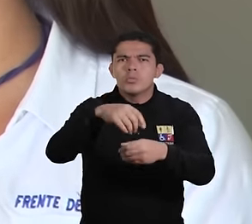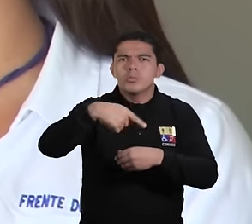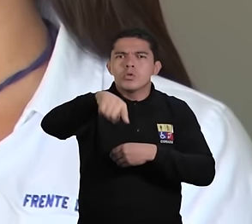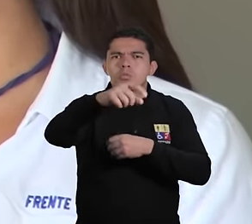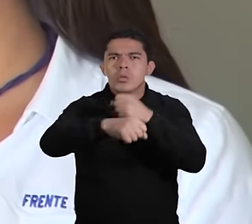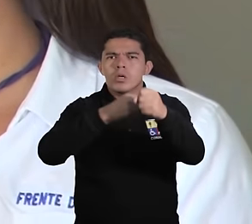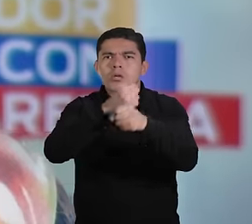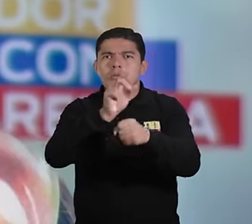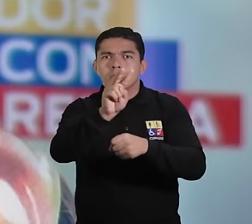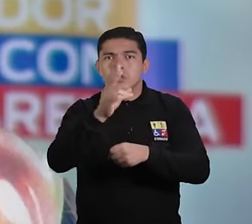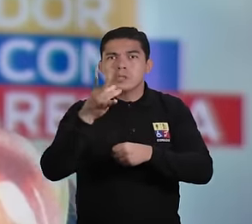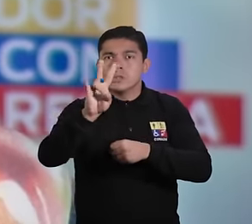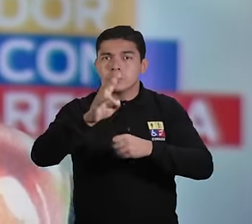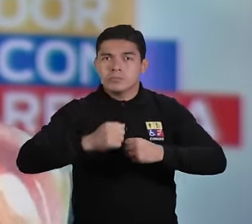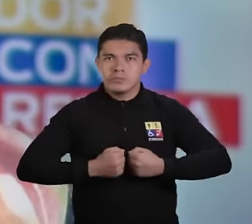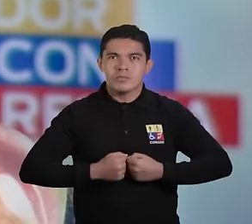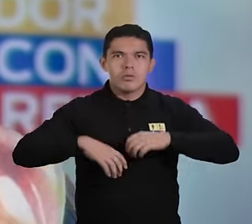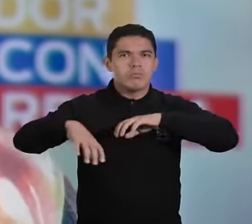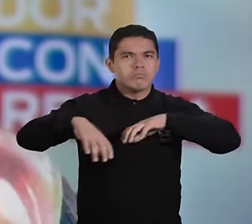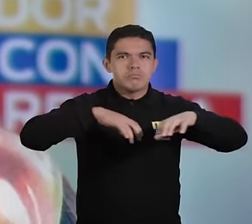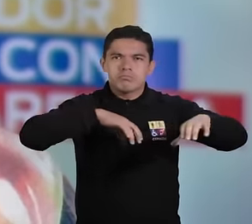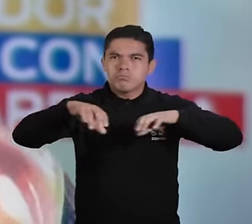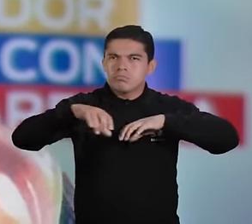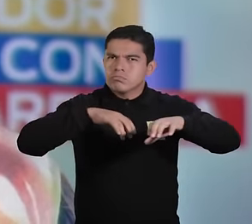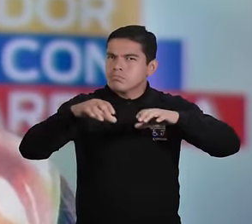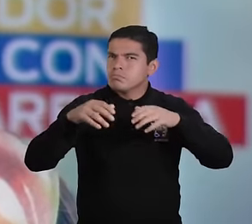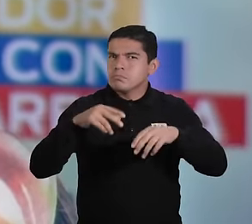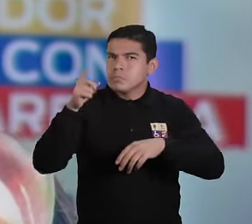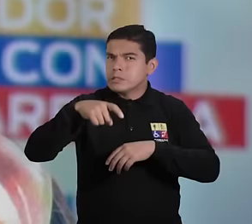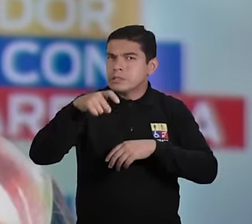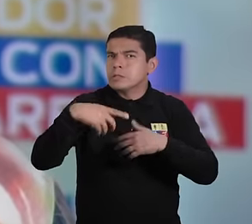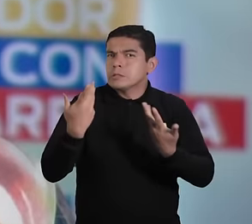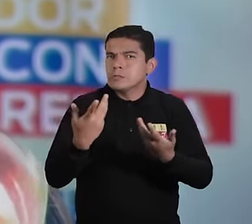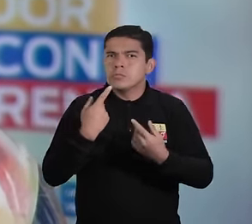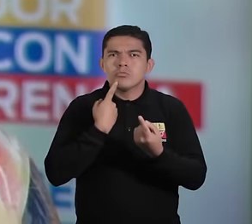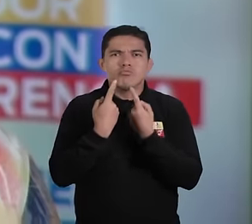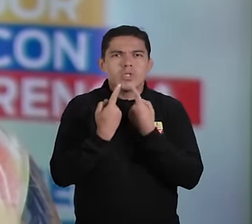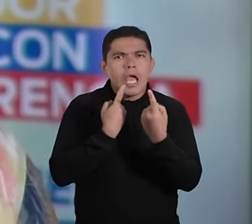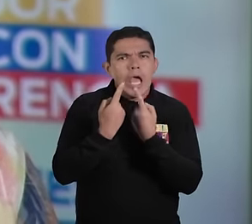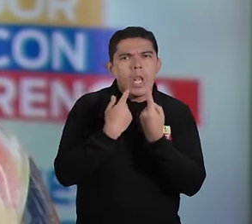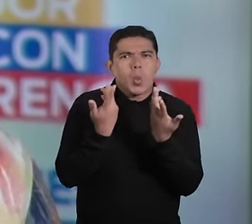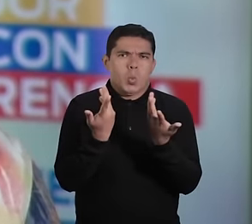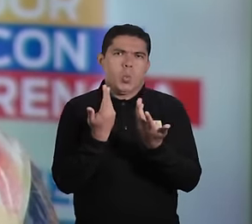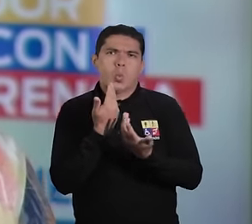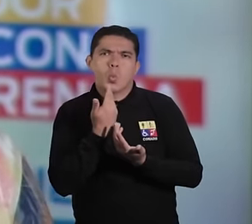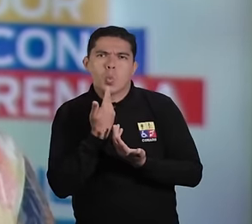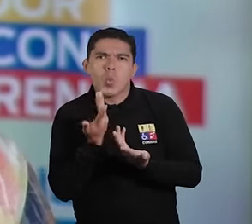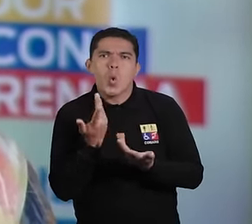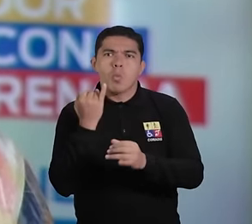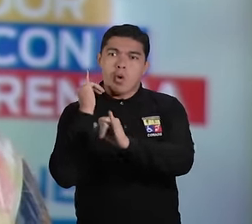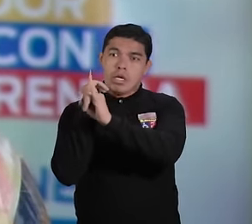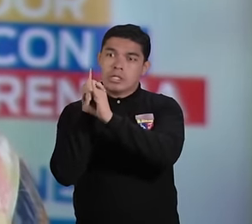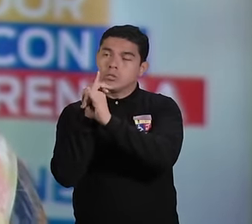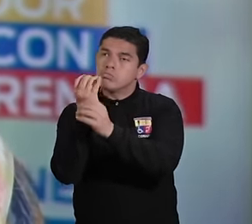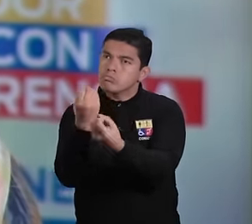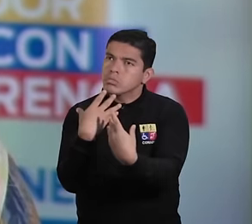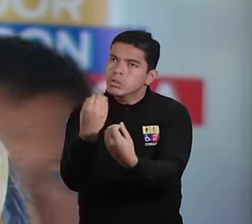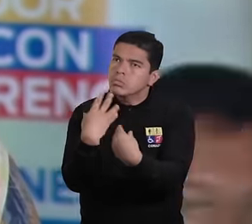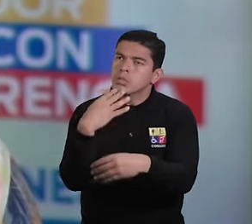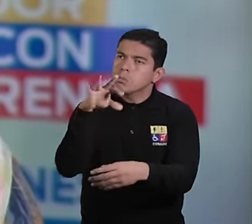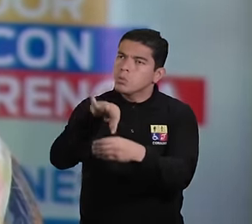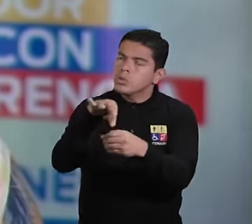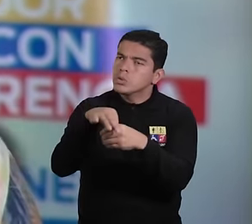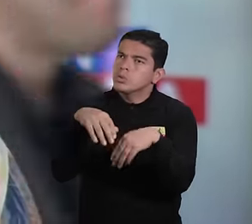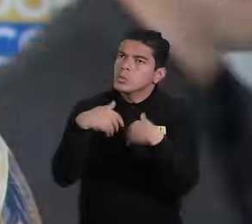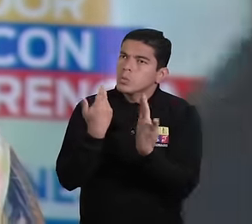este 2017. La necesaria coordinación y diálogo entre lo que es la institucionalidad de la